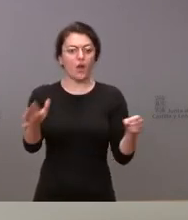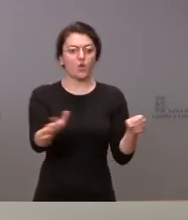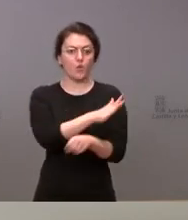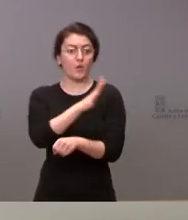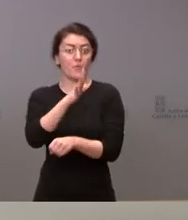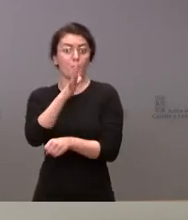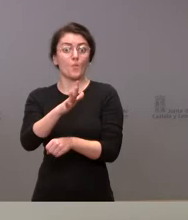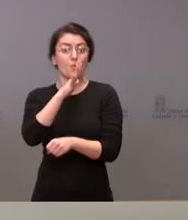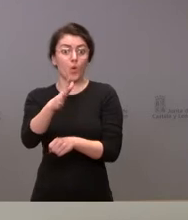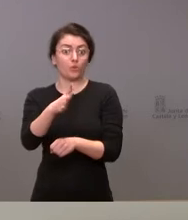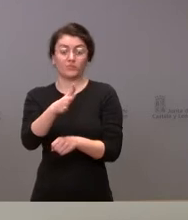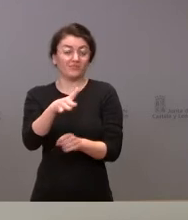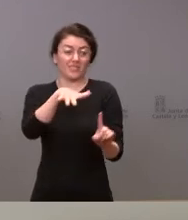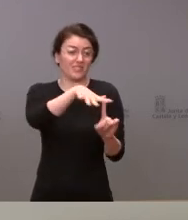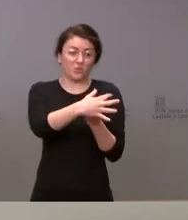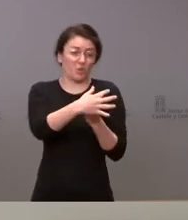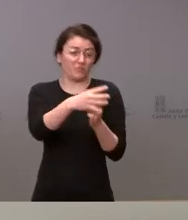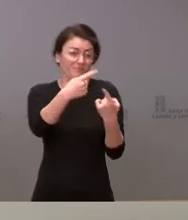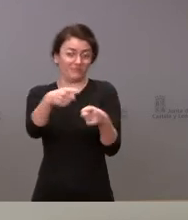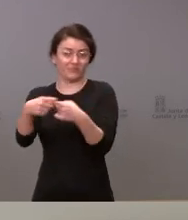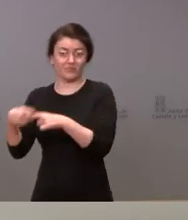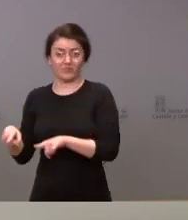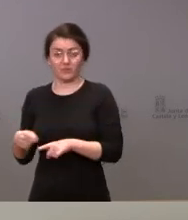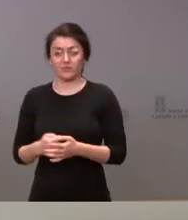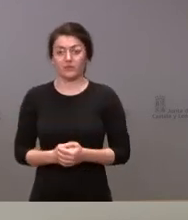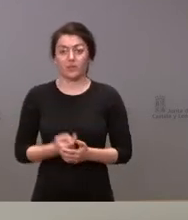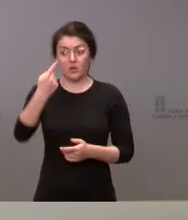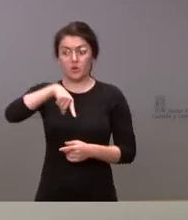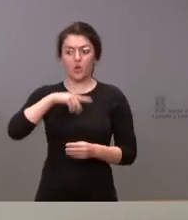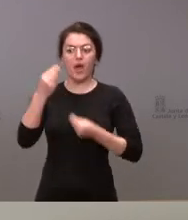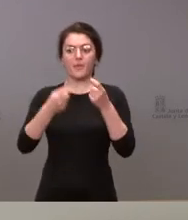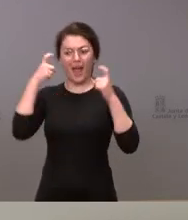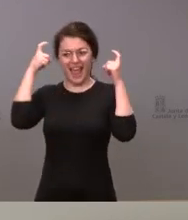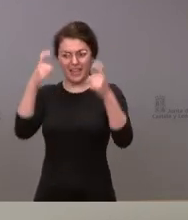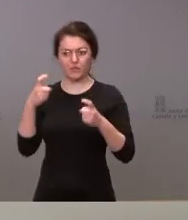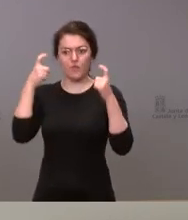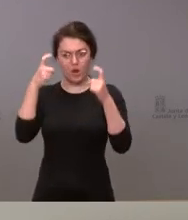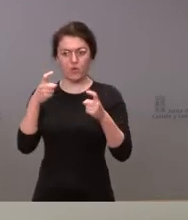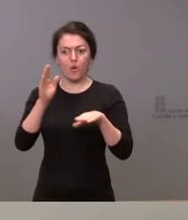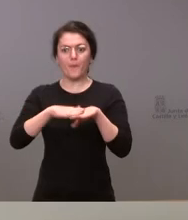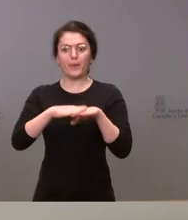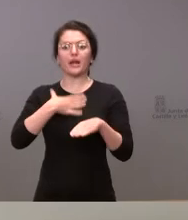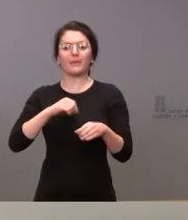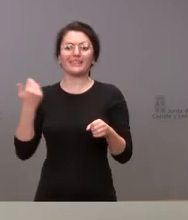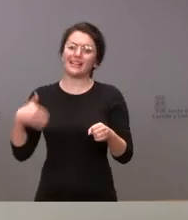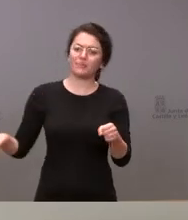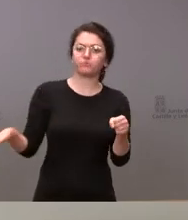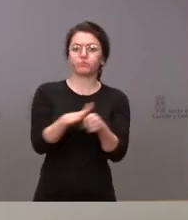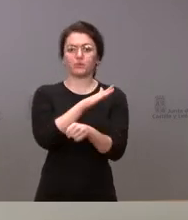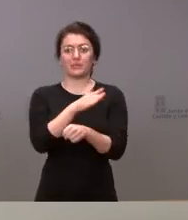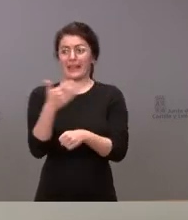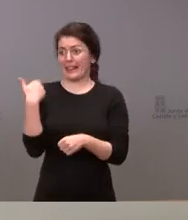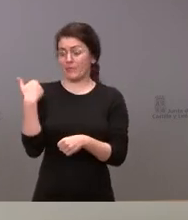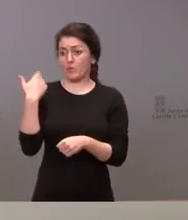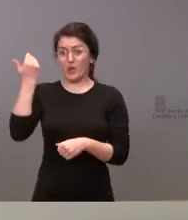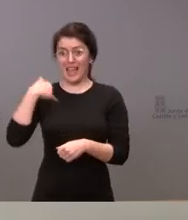diversas circunstancias. Estamos haciendo un esfuerzo importante para que puedan ser cubiertas. Recientemente hemos conseguido un médico